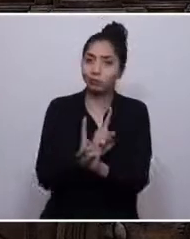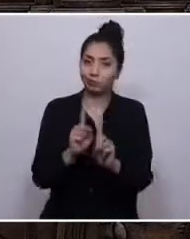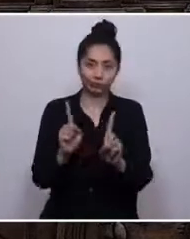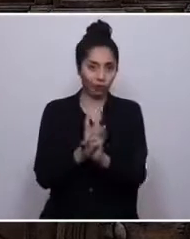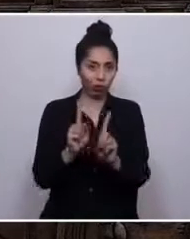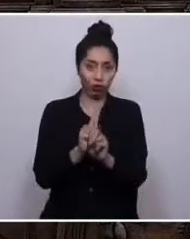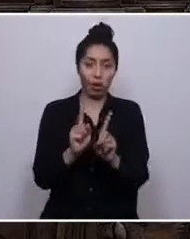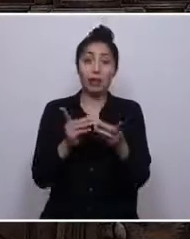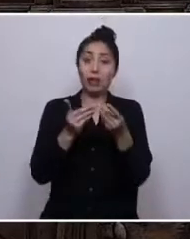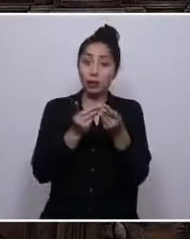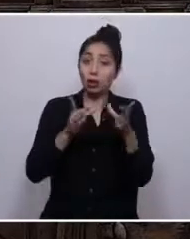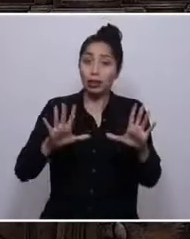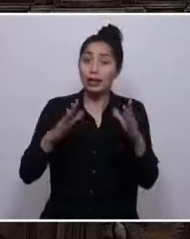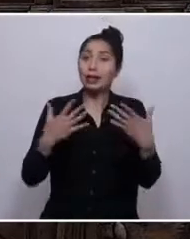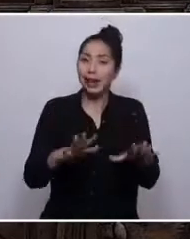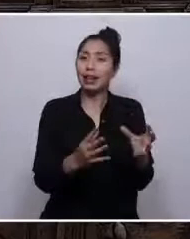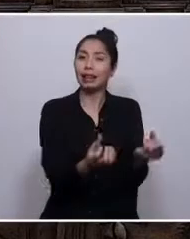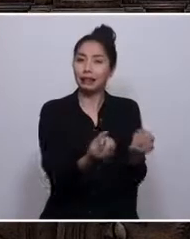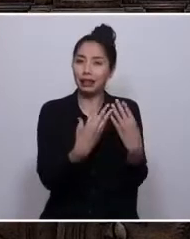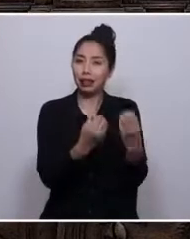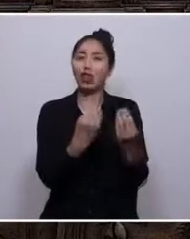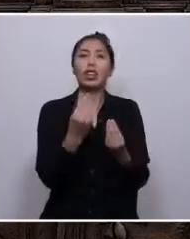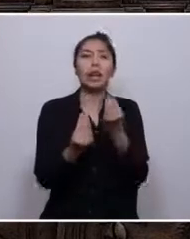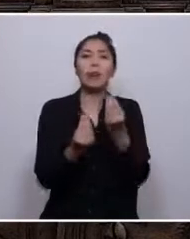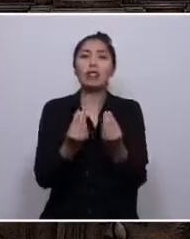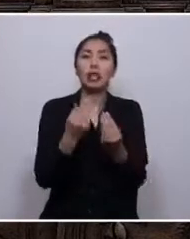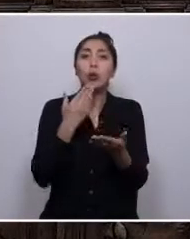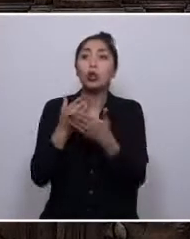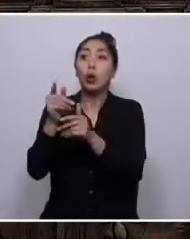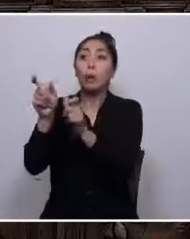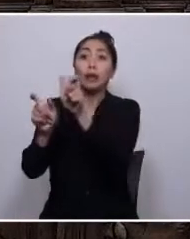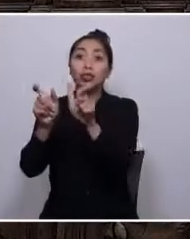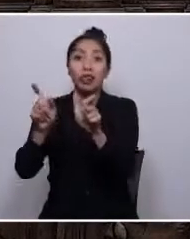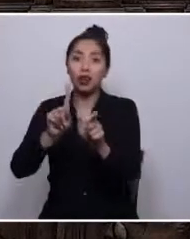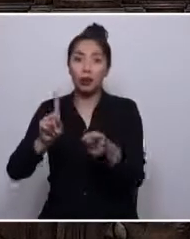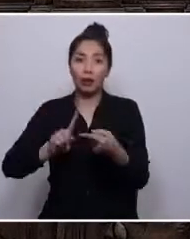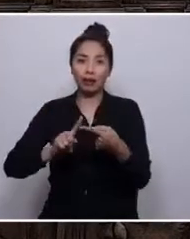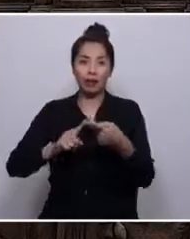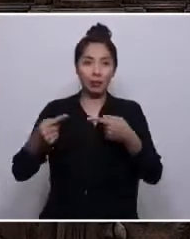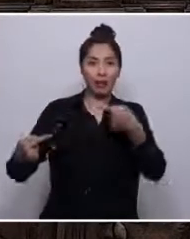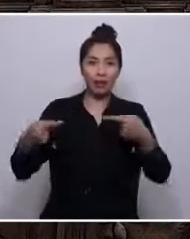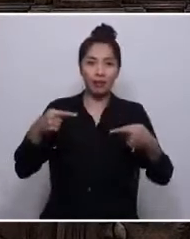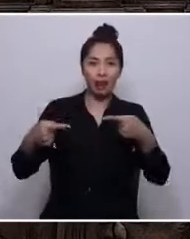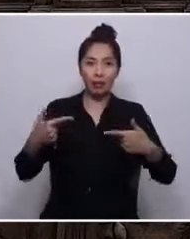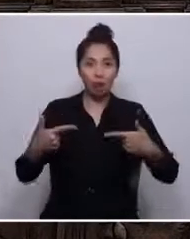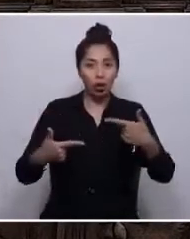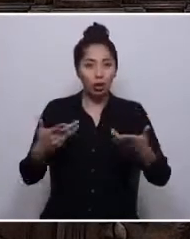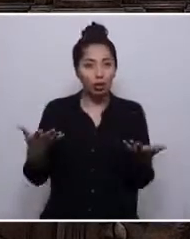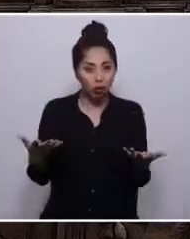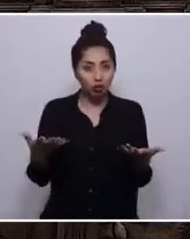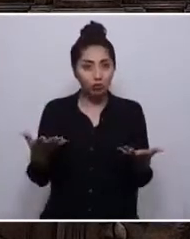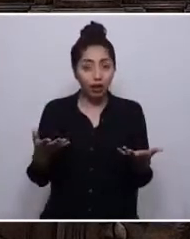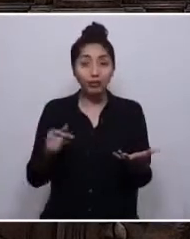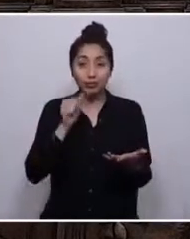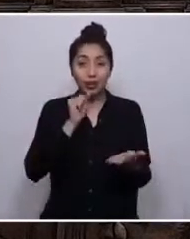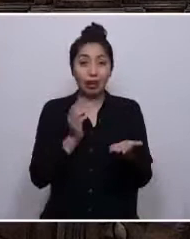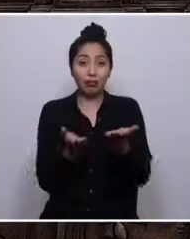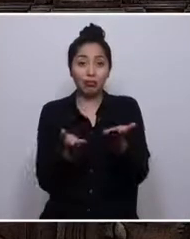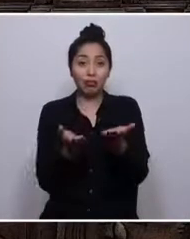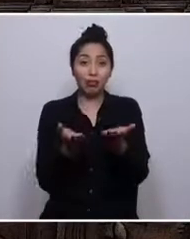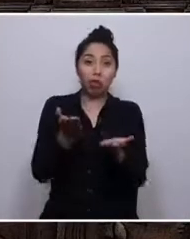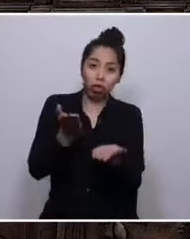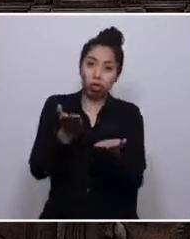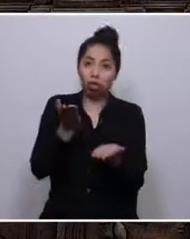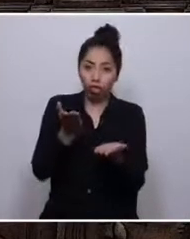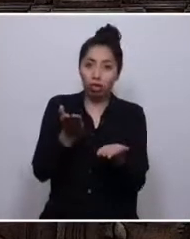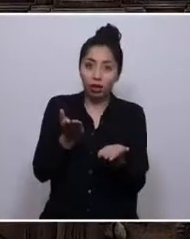enseñó lo que ocurre cuando se excluye al pueblo del debate político, produciéndose falsos equilibrios, homeostasis perversas